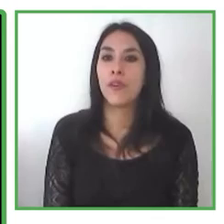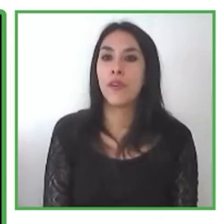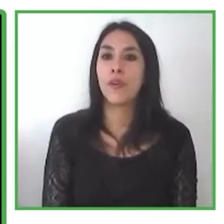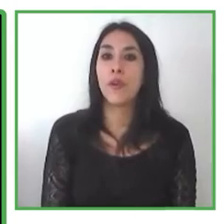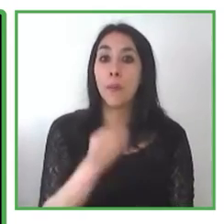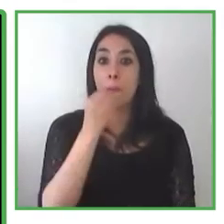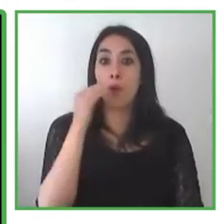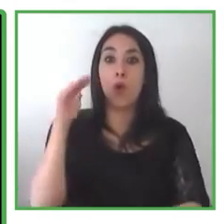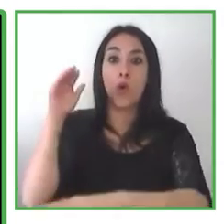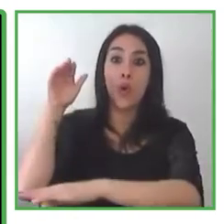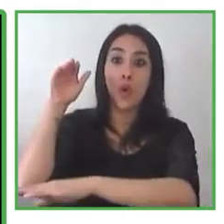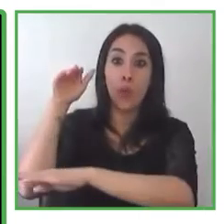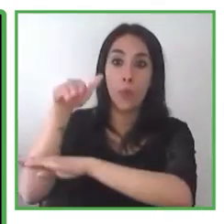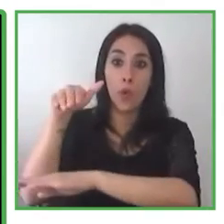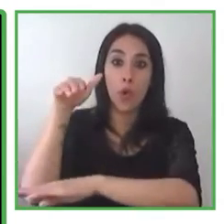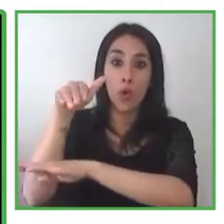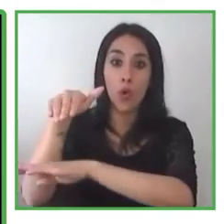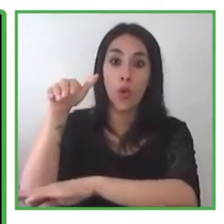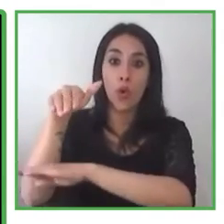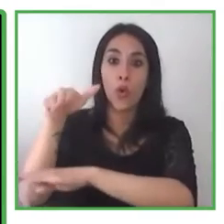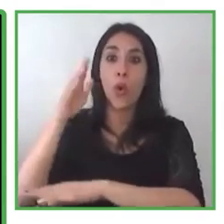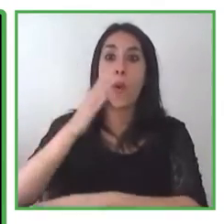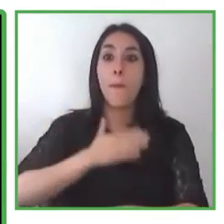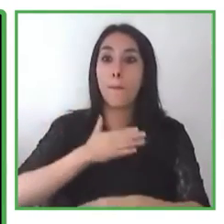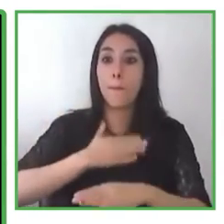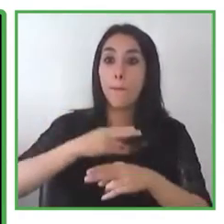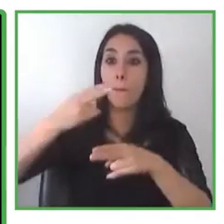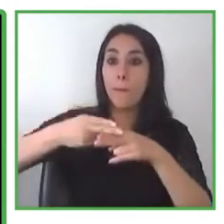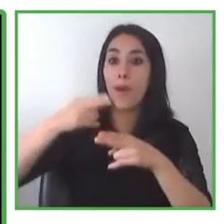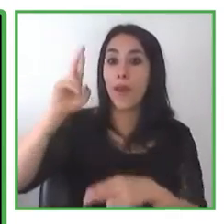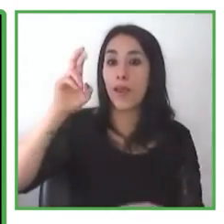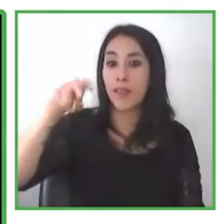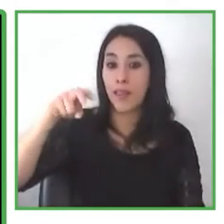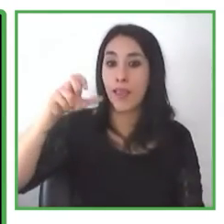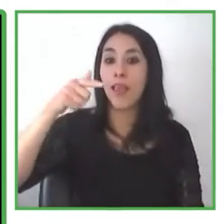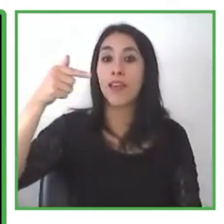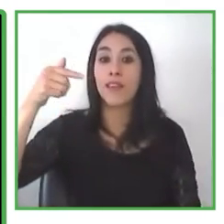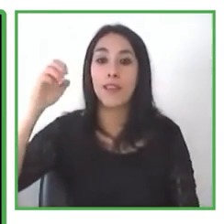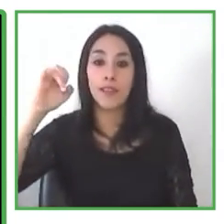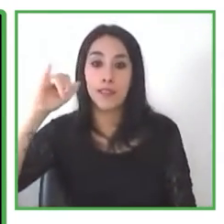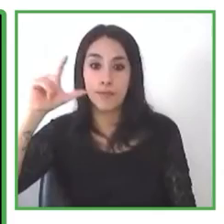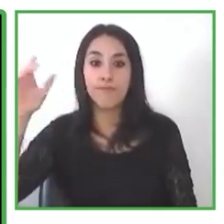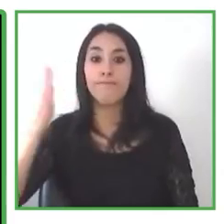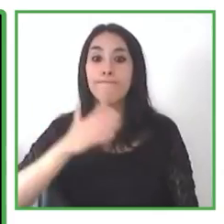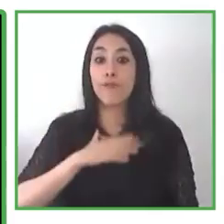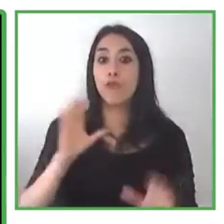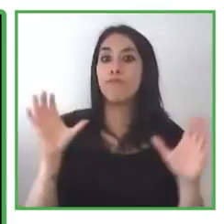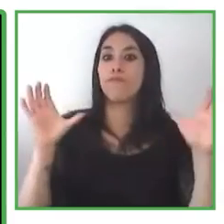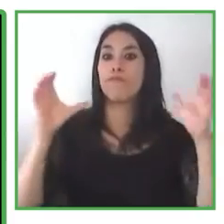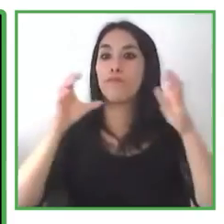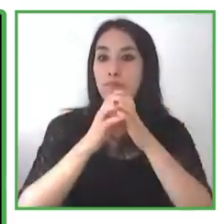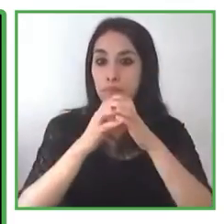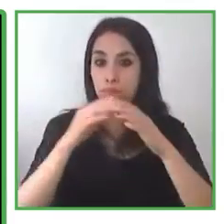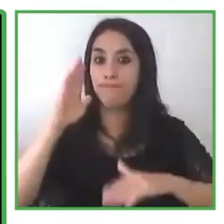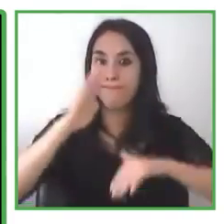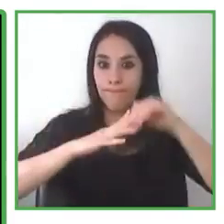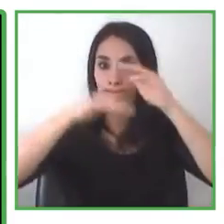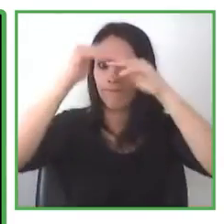René Teguillerí, coordinador del grupo de construcción de la cooperativa Alcino.